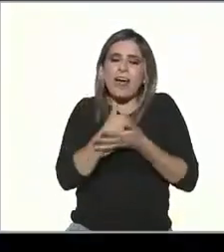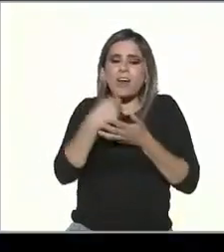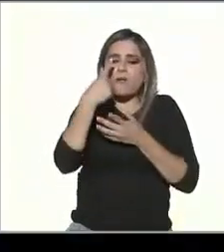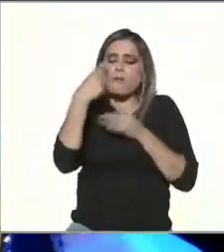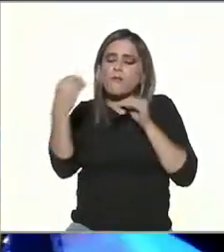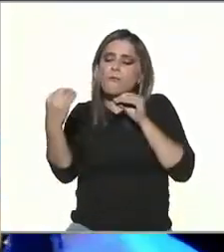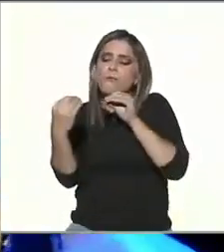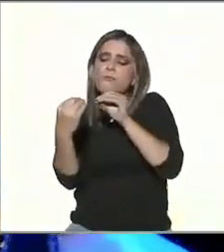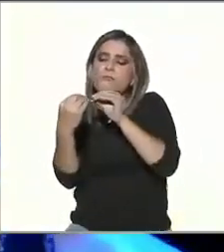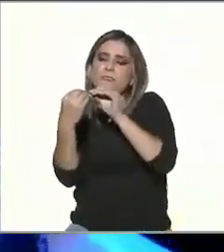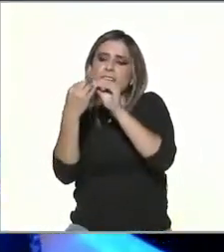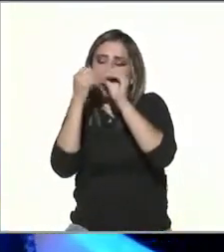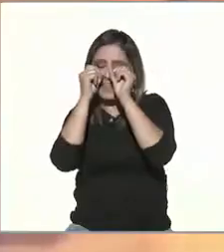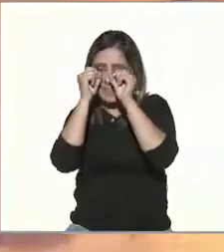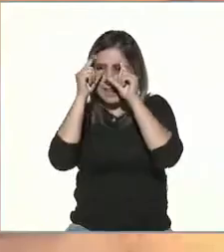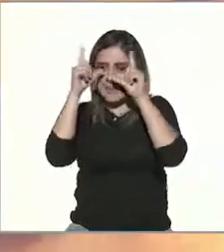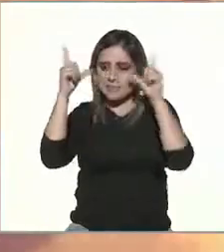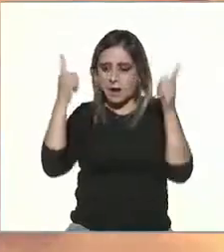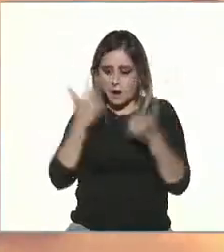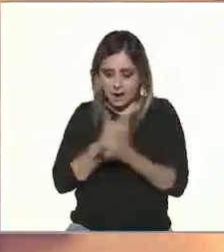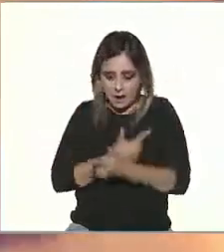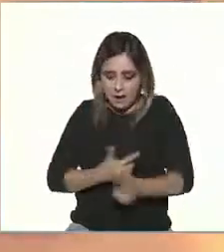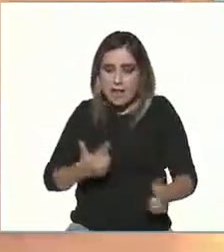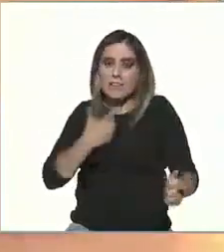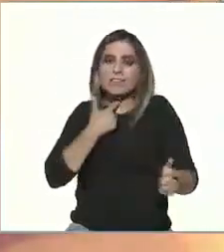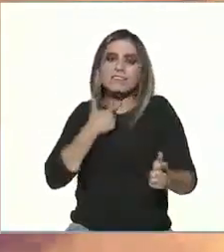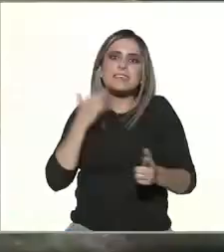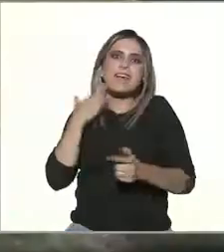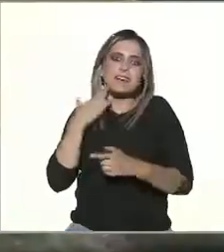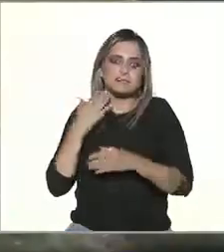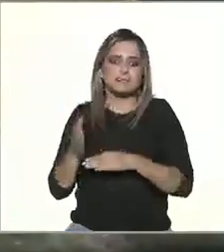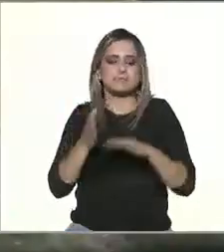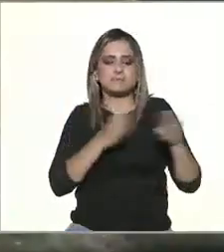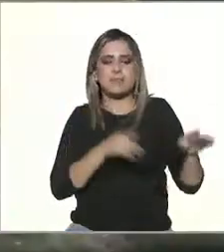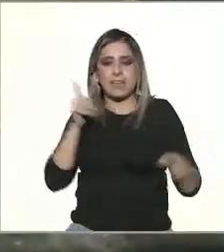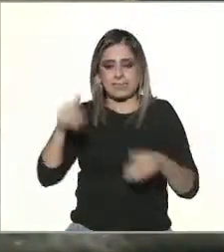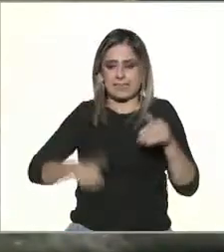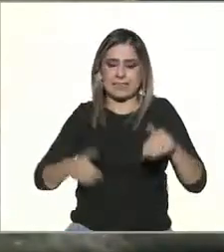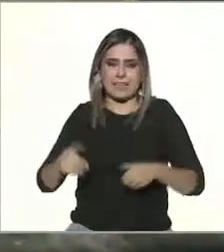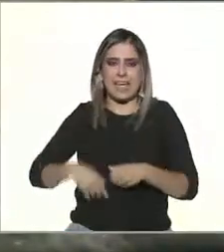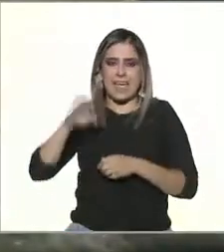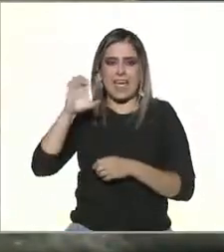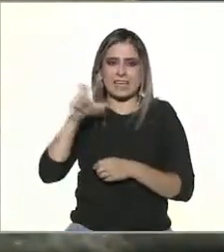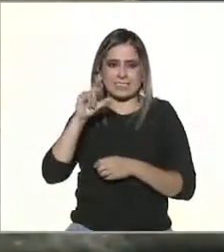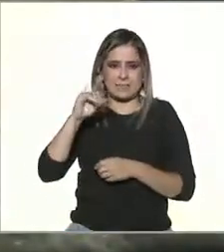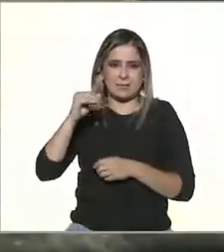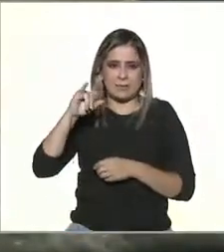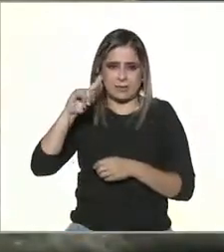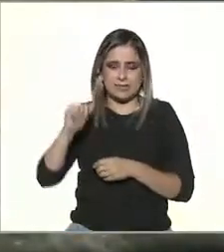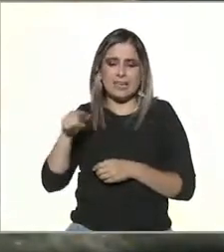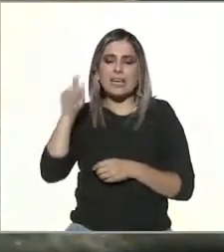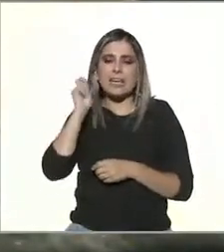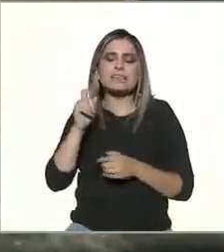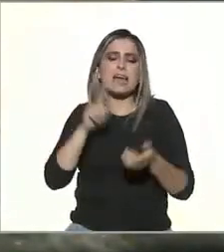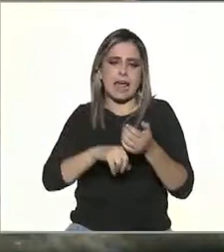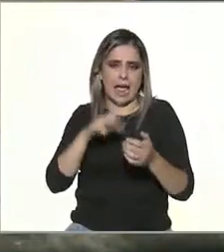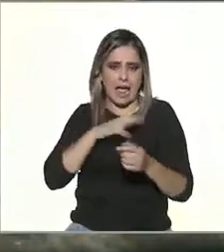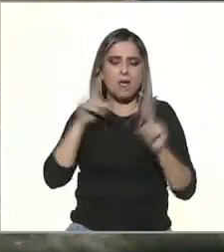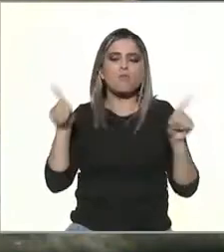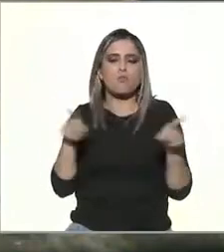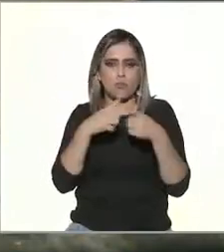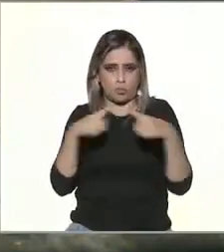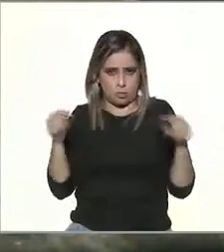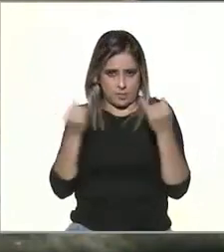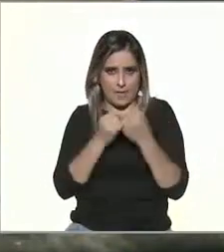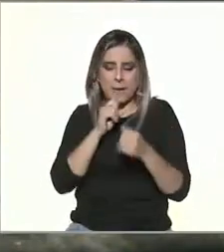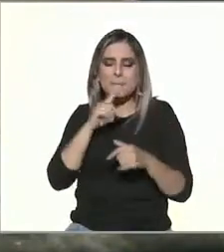despertar tu libertad erótica la música en la exhibicionista es una mezcla entre supervisión musical música que estamos